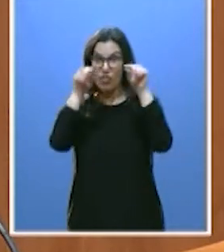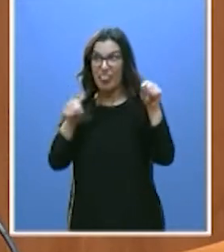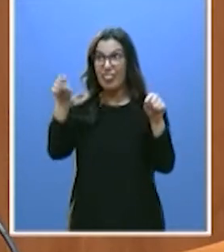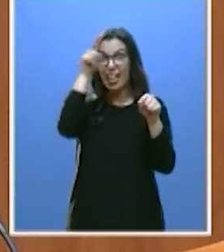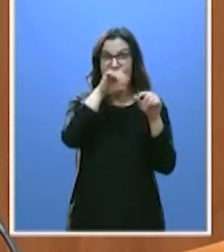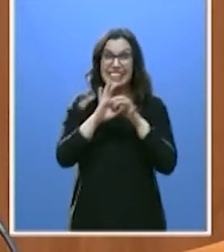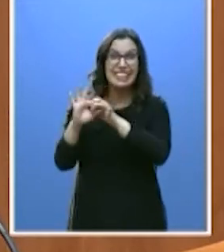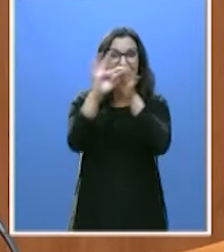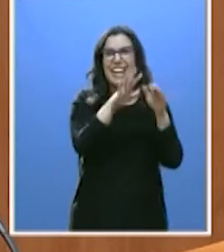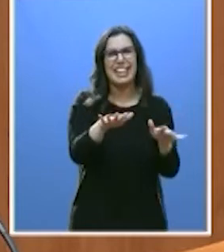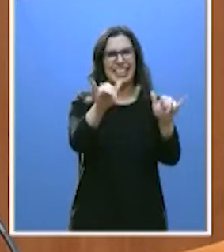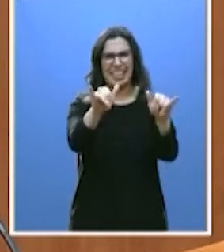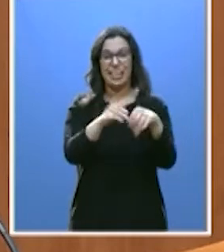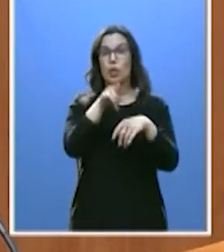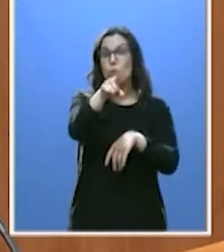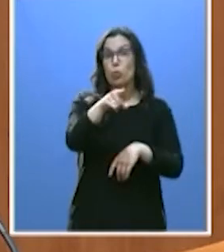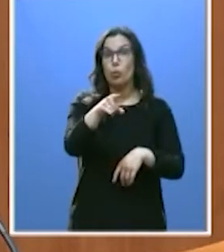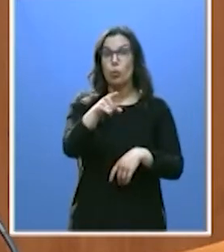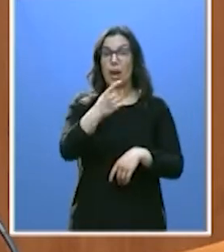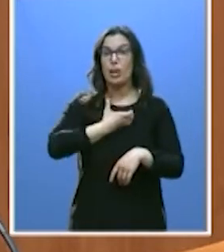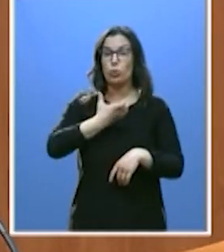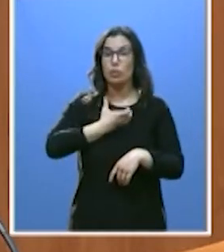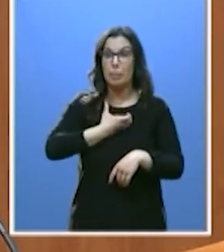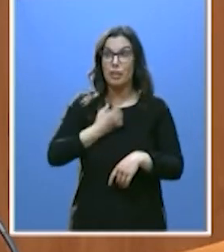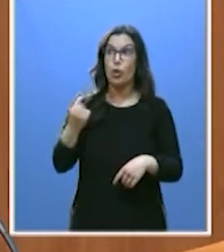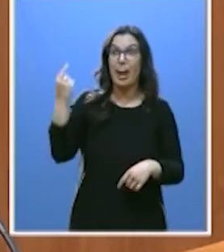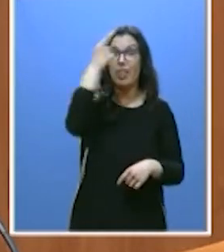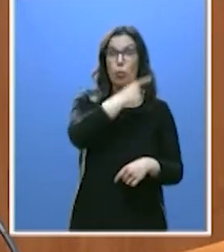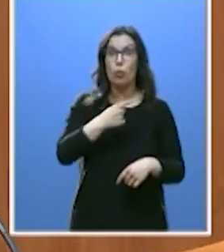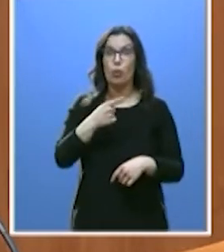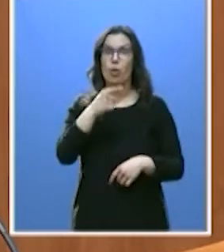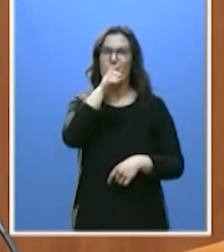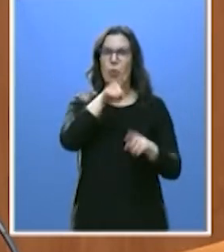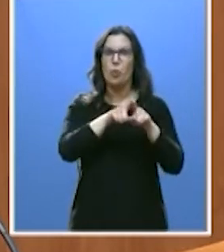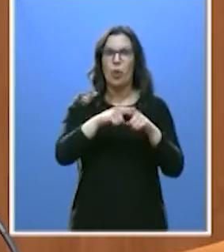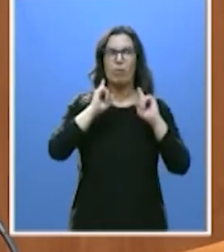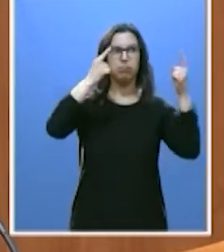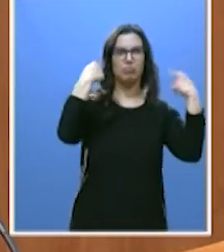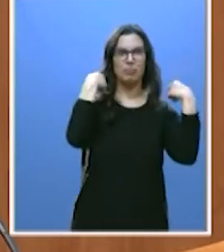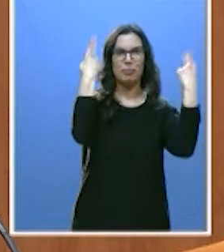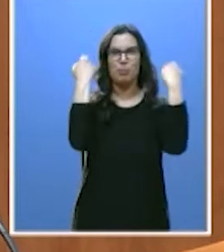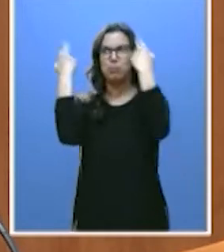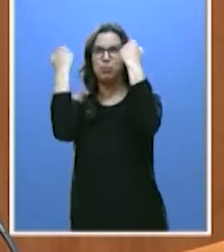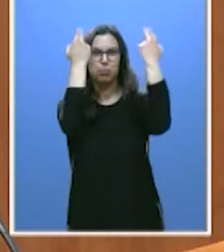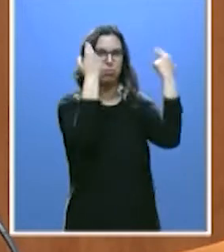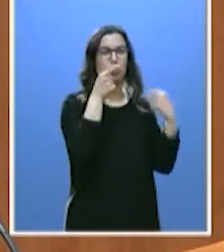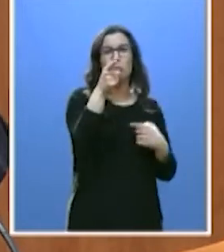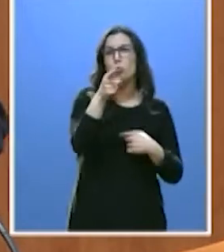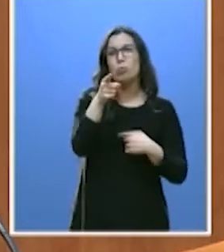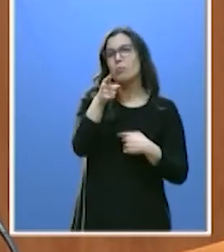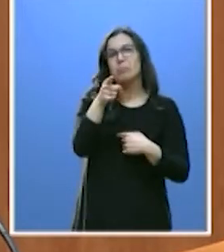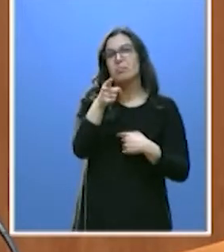Tiene usted un gallo de pelea en cada ayuntamiento. En cada ayuntamiento. Usted es el secretario del PSOE de Burgos y poco más.